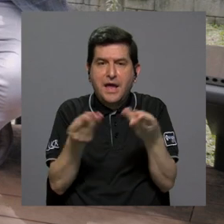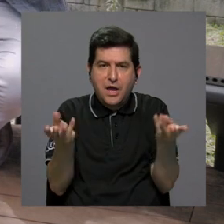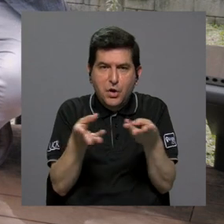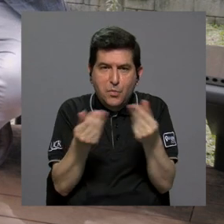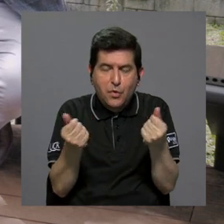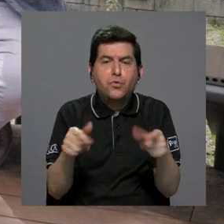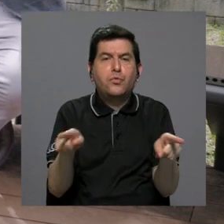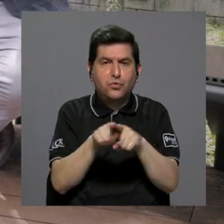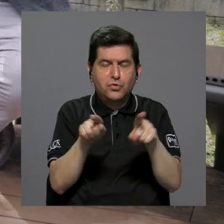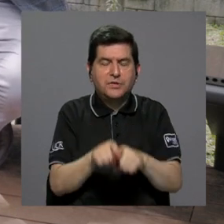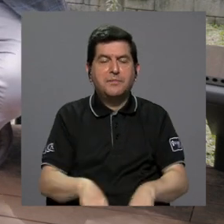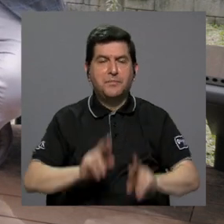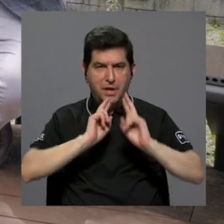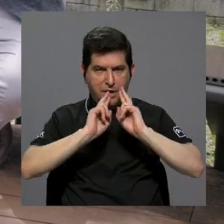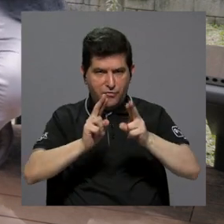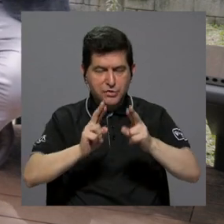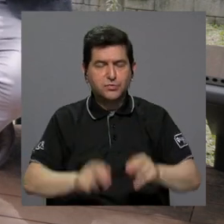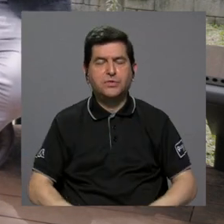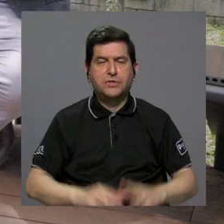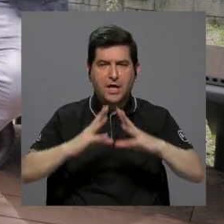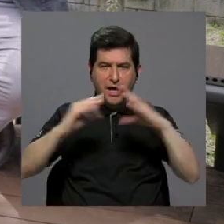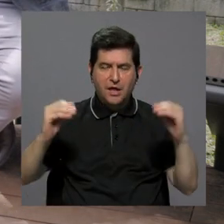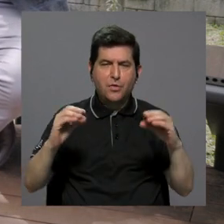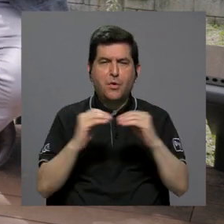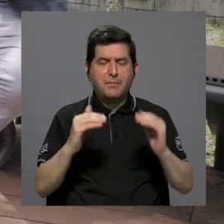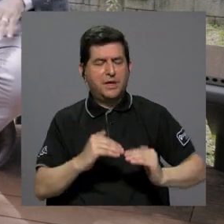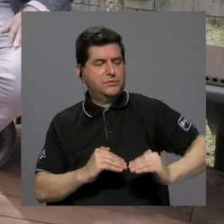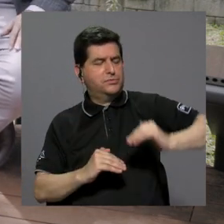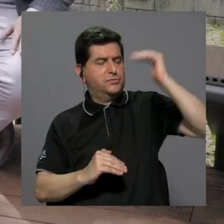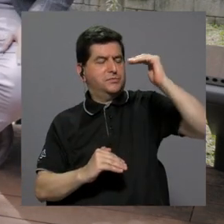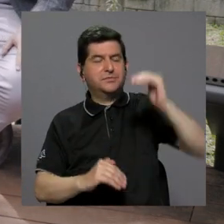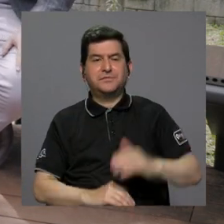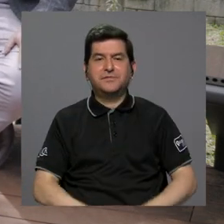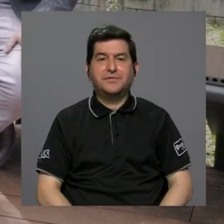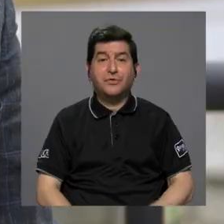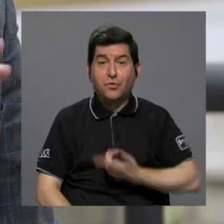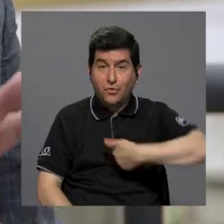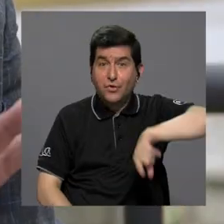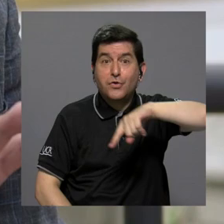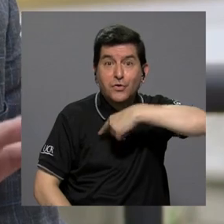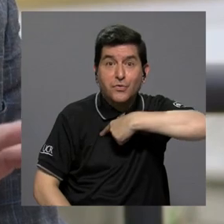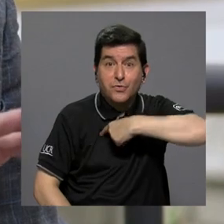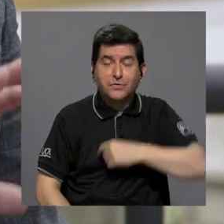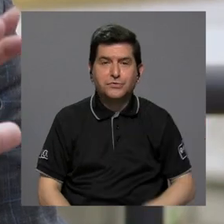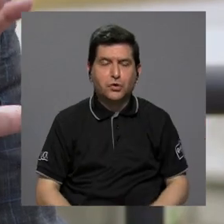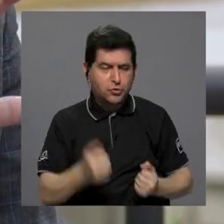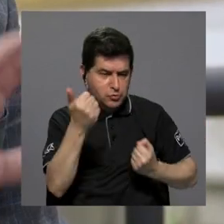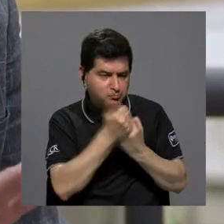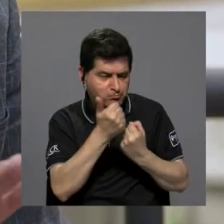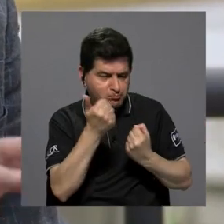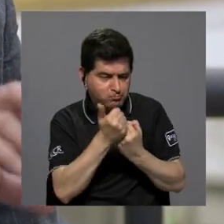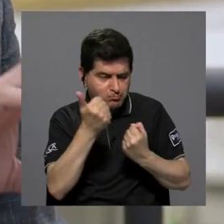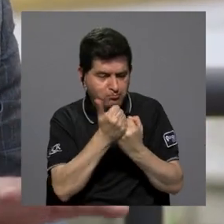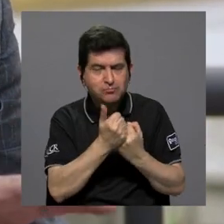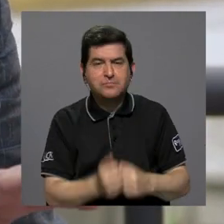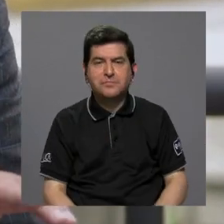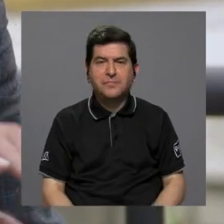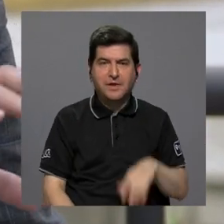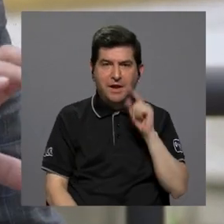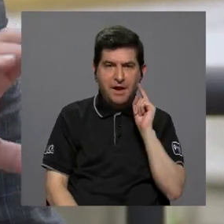un producto también derivado de la papaya más sofisticado y entonces estamos apoyando